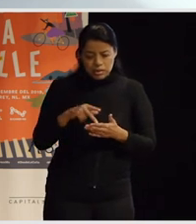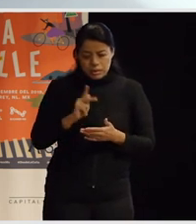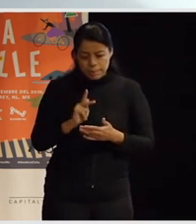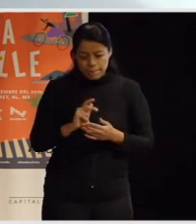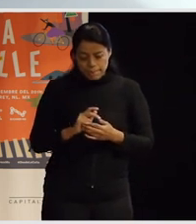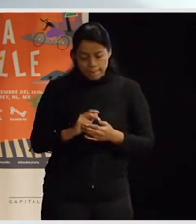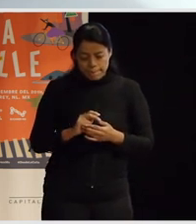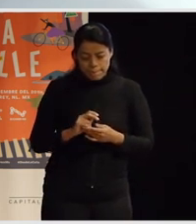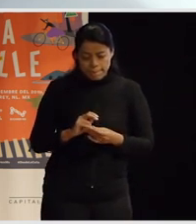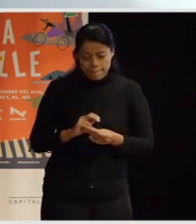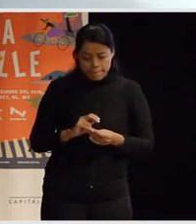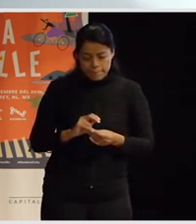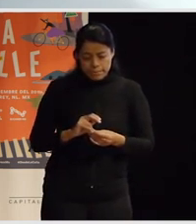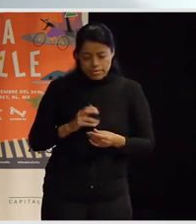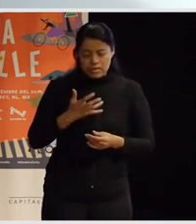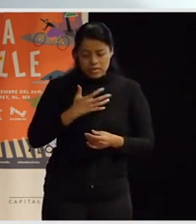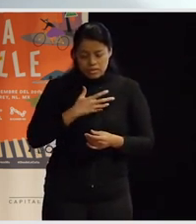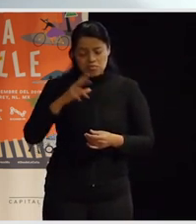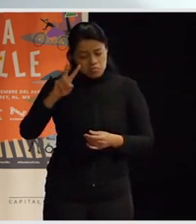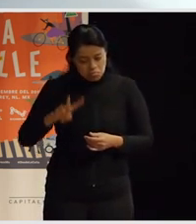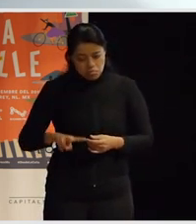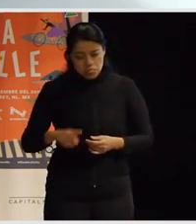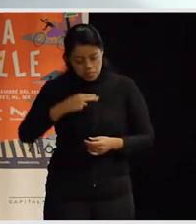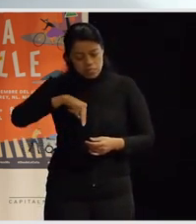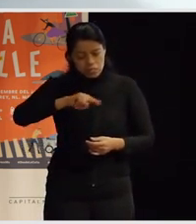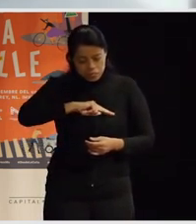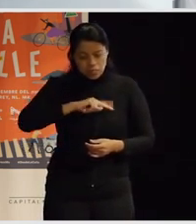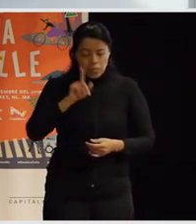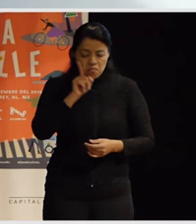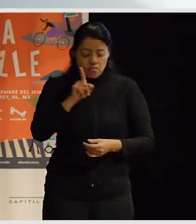una parte que es así que es verdad que nosotras las mujeres